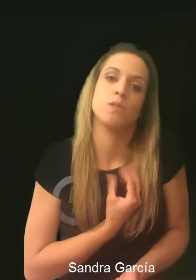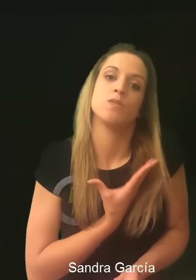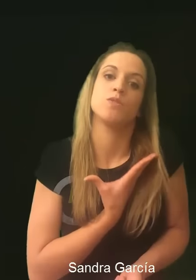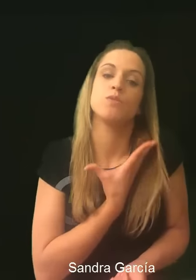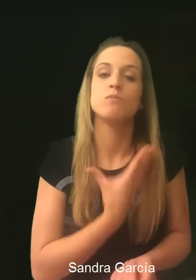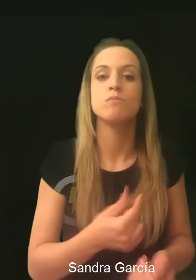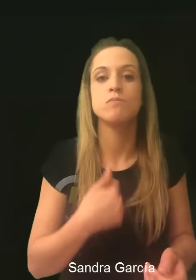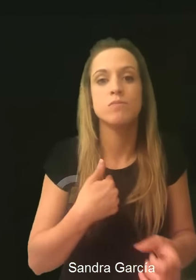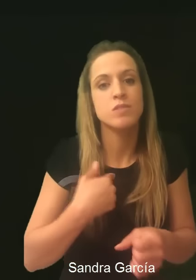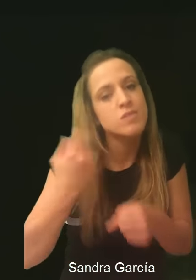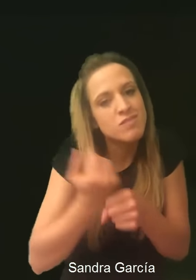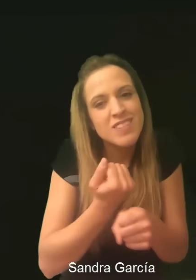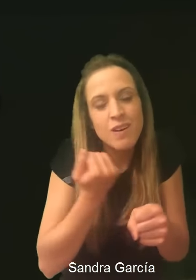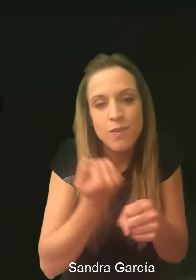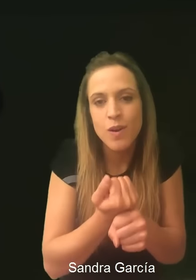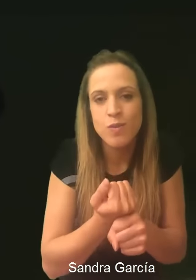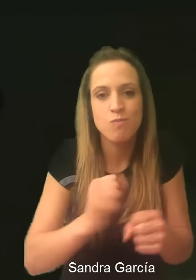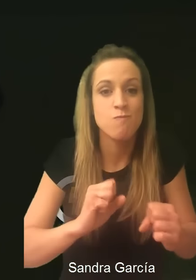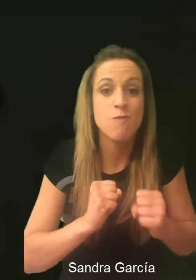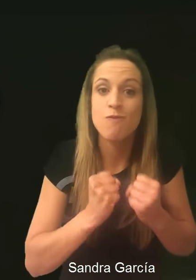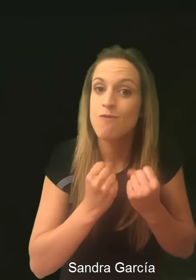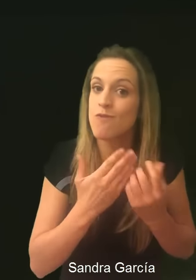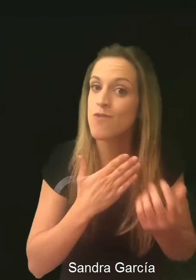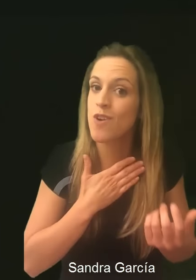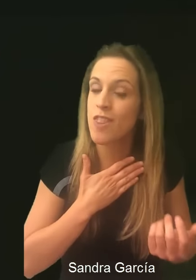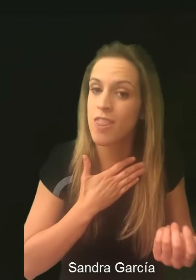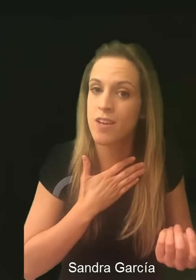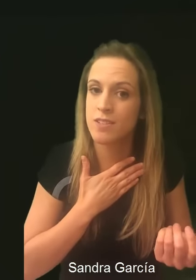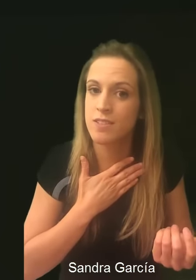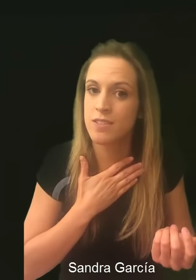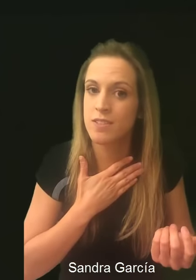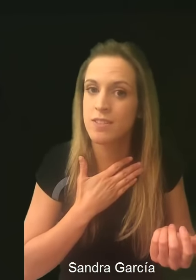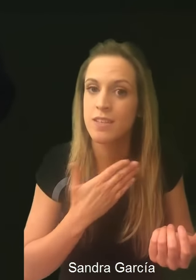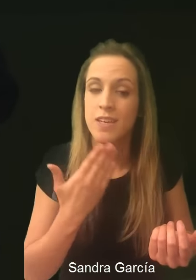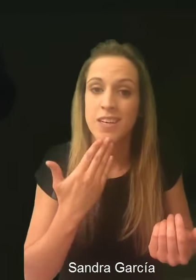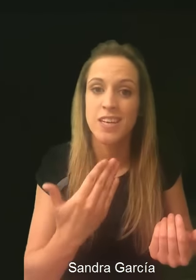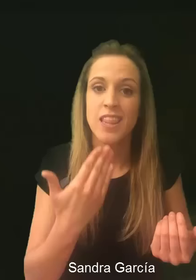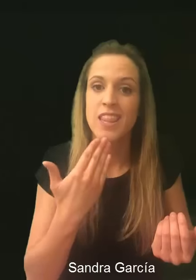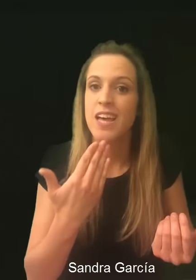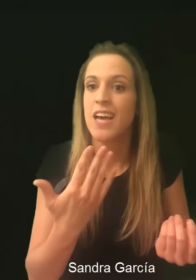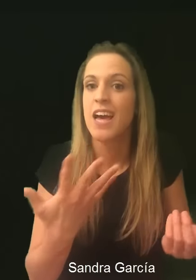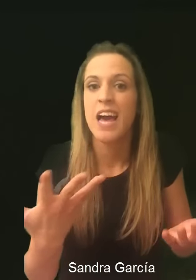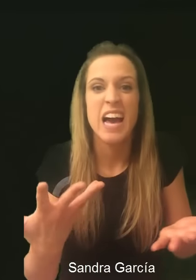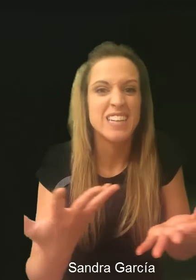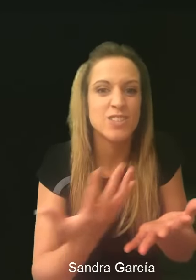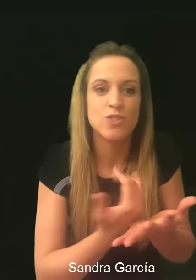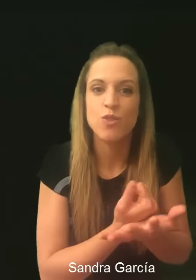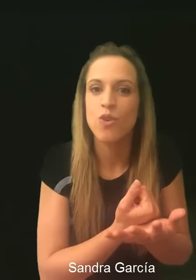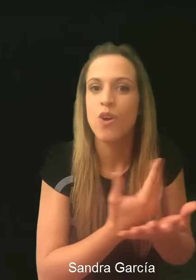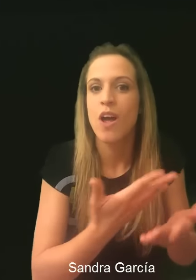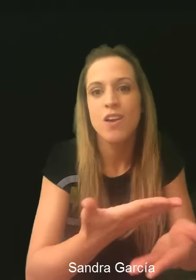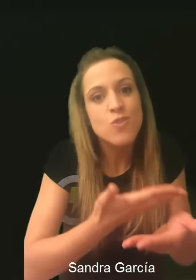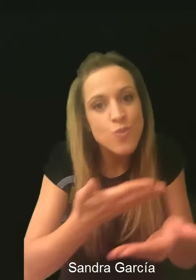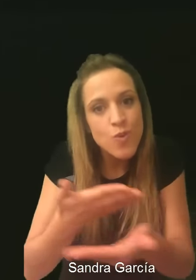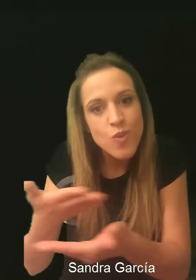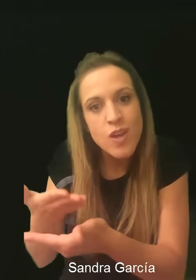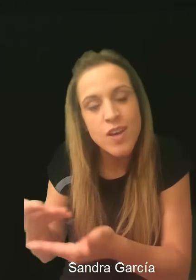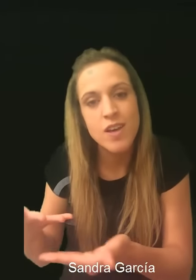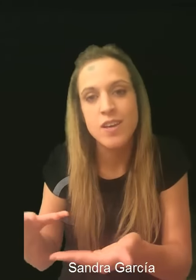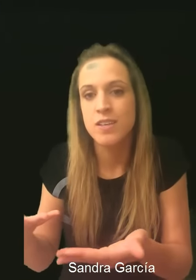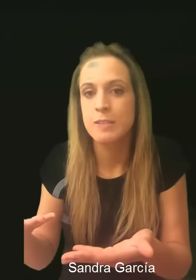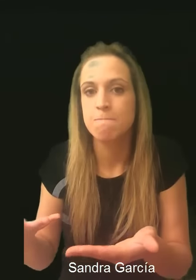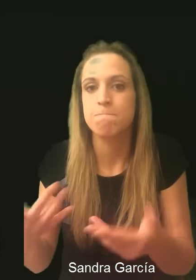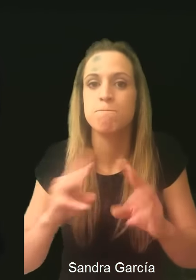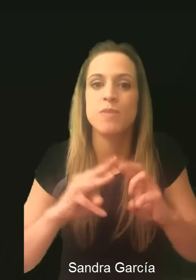dedicación, mi energía, impulsada y fomentada gracias al hilo de conductor de redes sociales, de blog, de la tienda online,